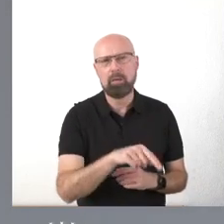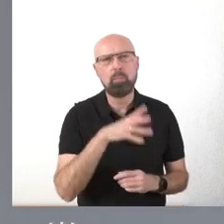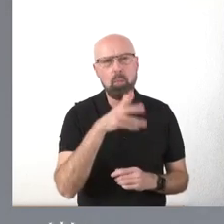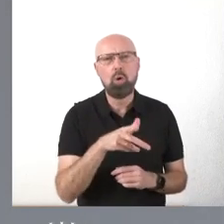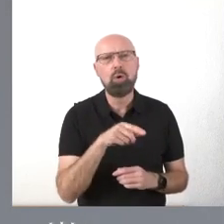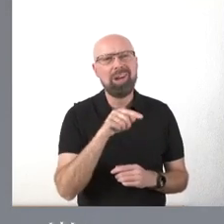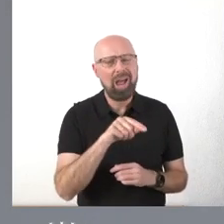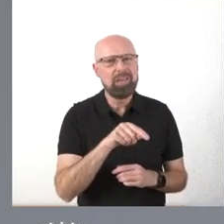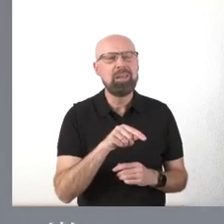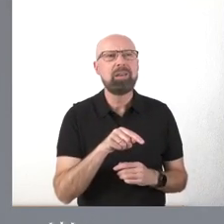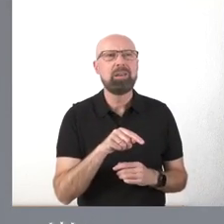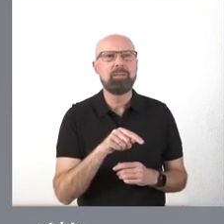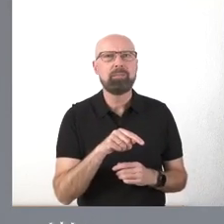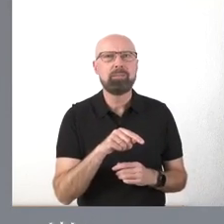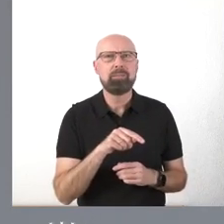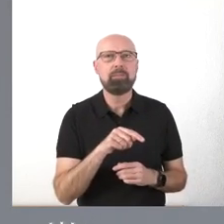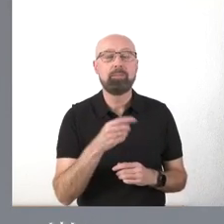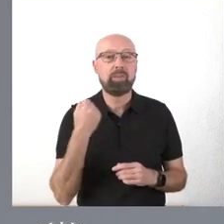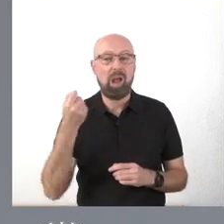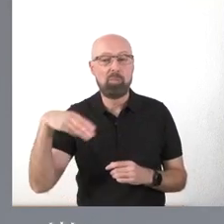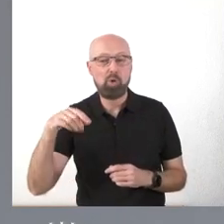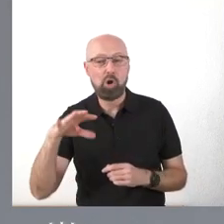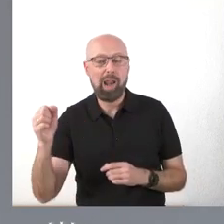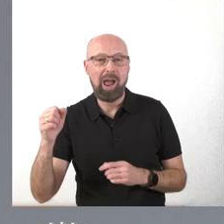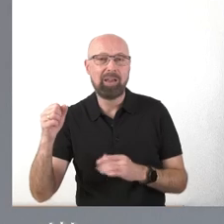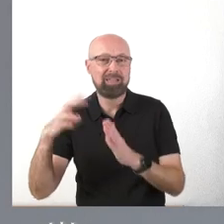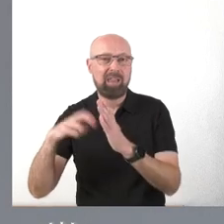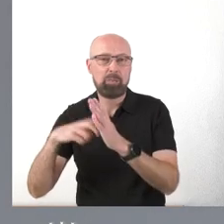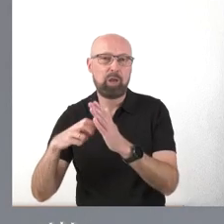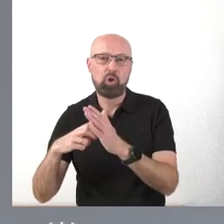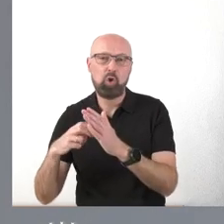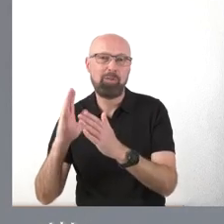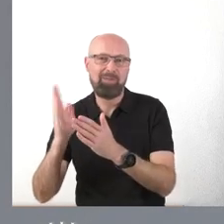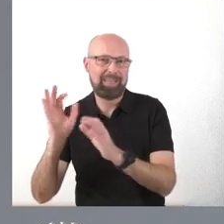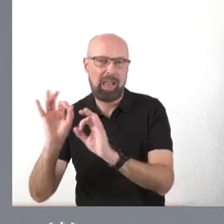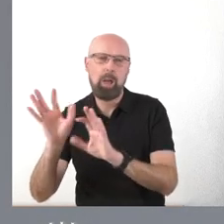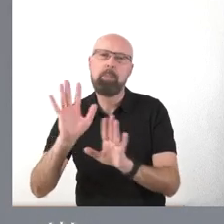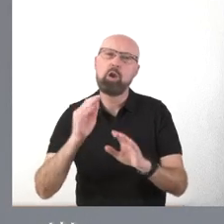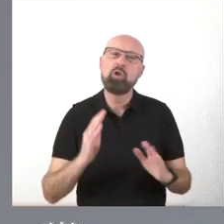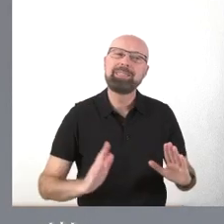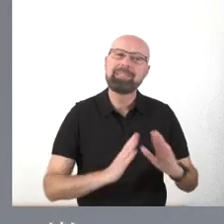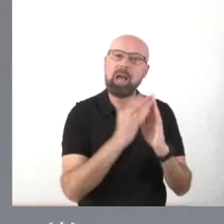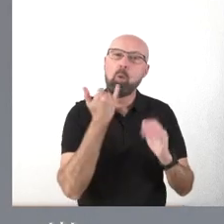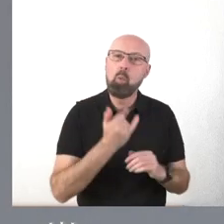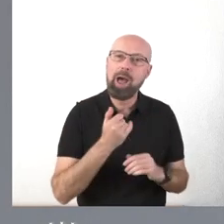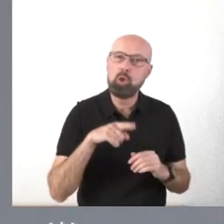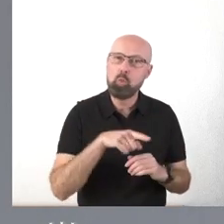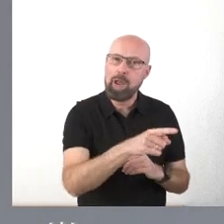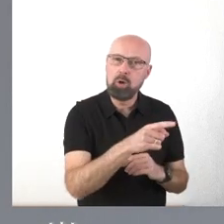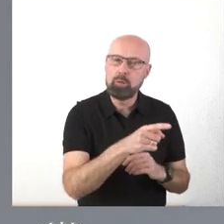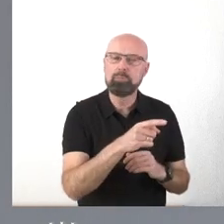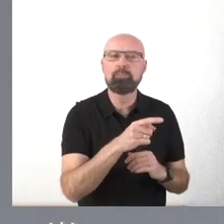se está en la dambrona el yacimiento no está sufriendo. Pero yo creo que San Juan de Duero sí está sufriendo.